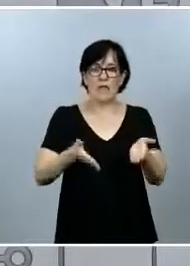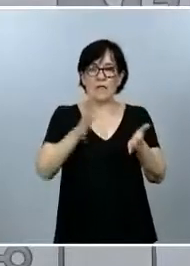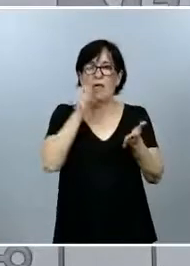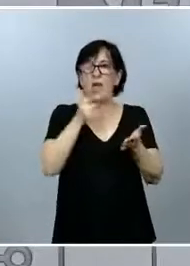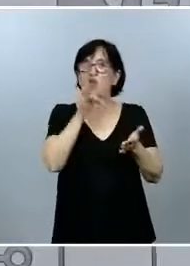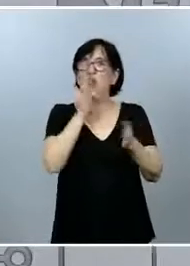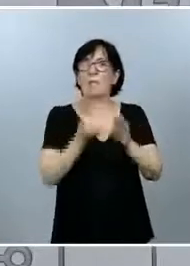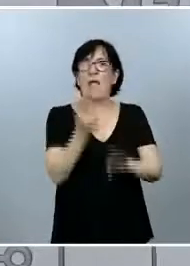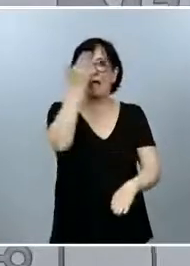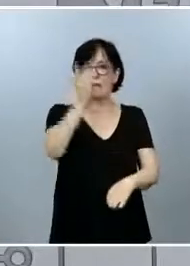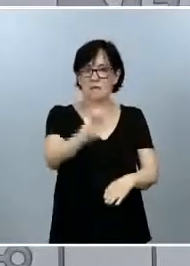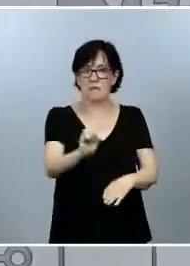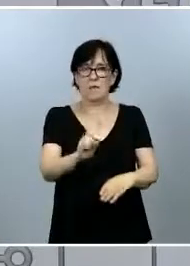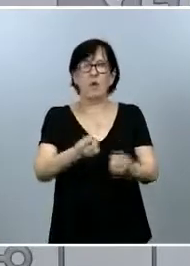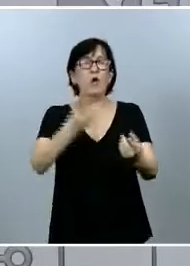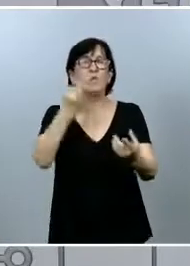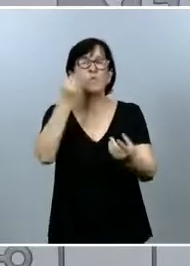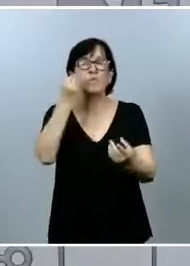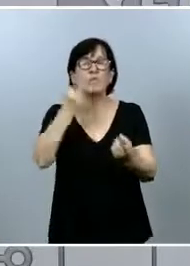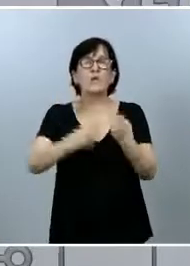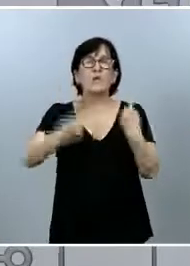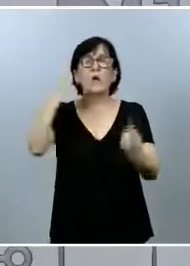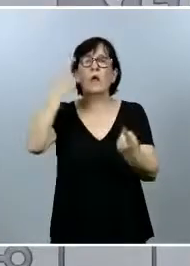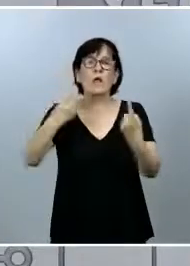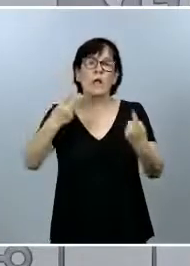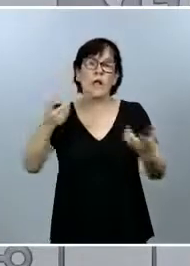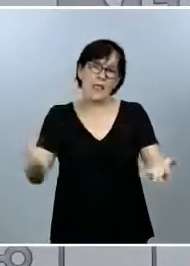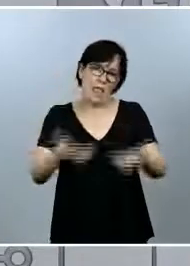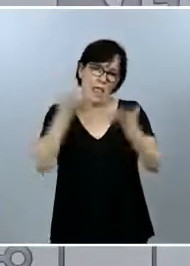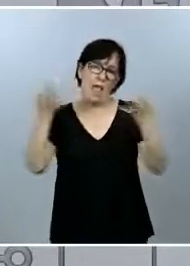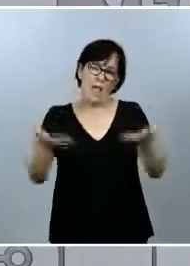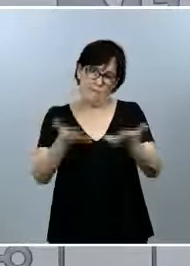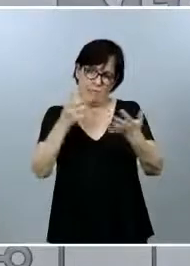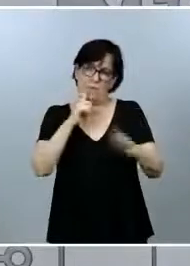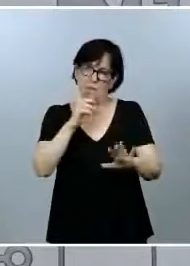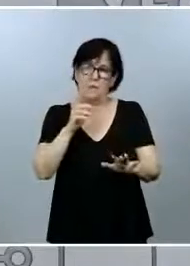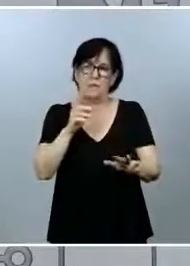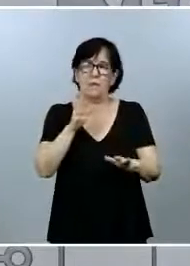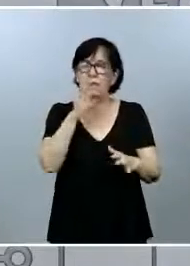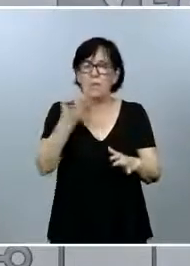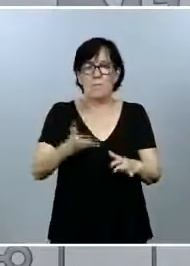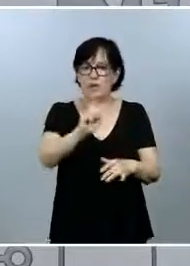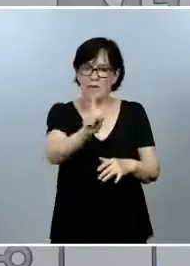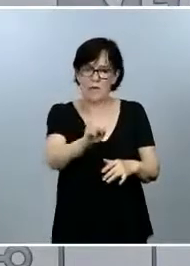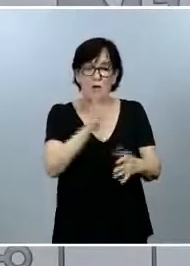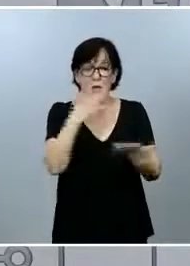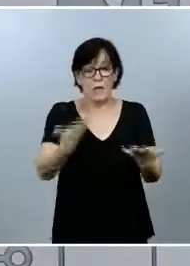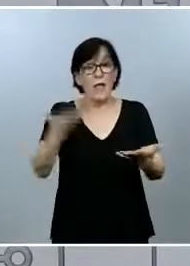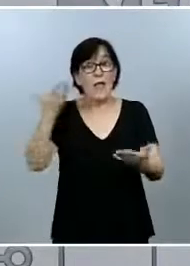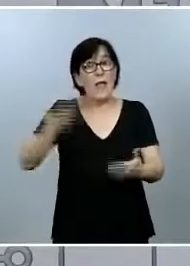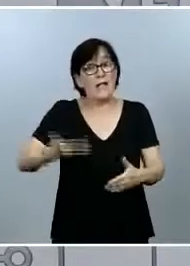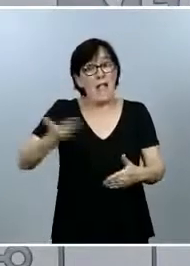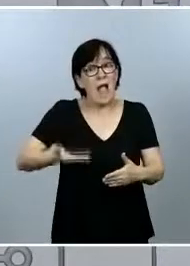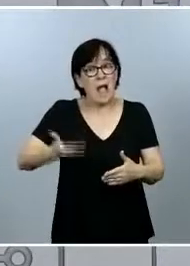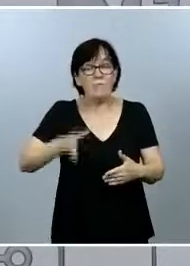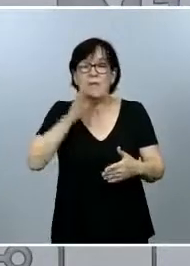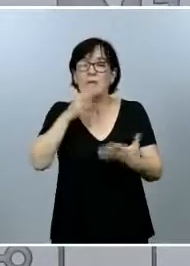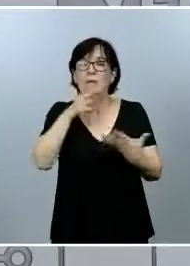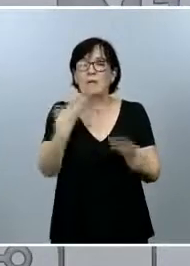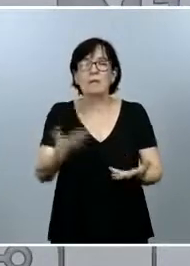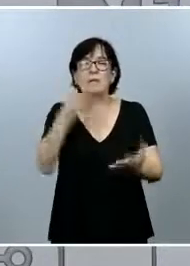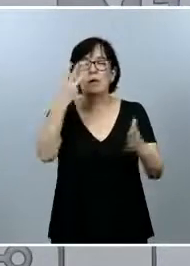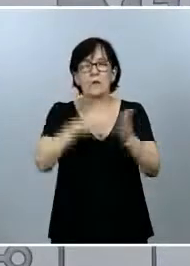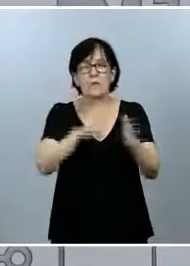alta. No serán muchos y, todo caso, son casos leves. Pero, desde luego, como casos graves, ahora mismo tenemos únicamente 3